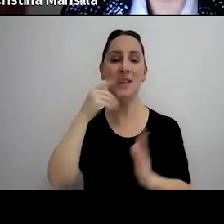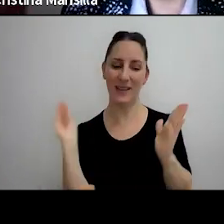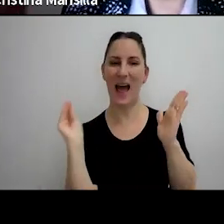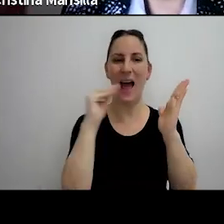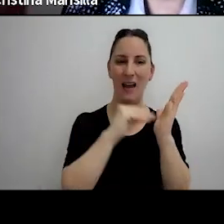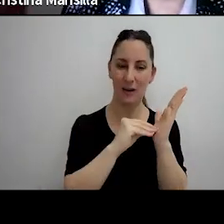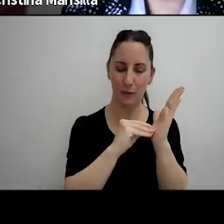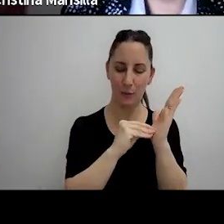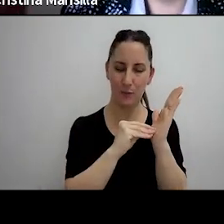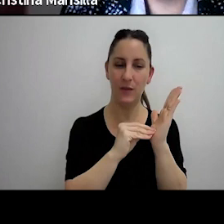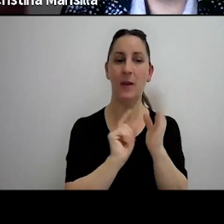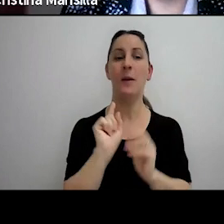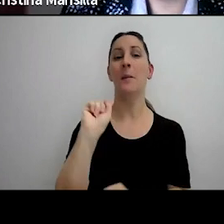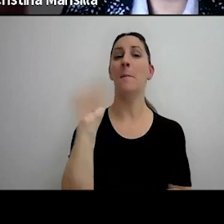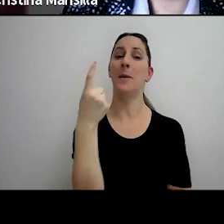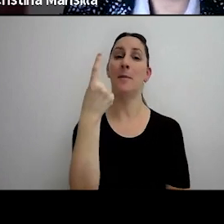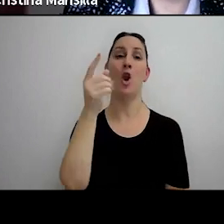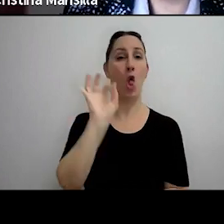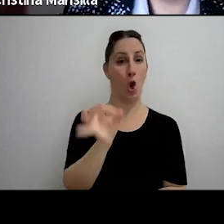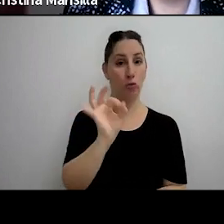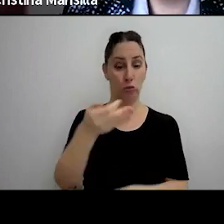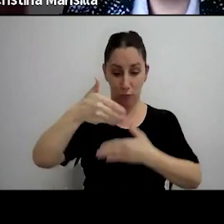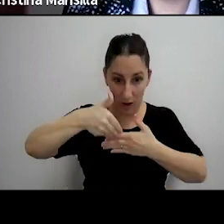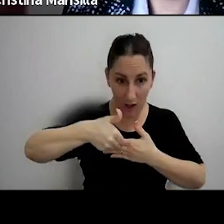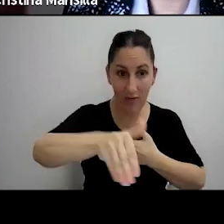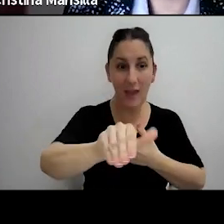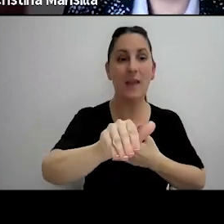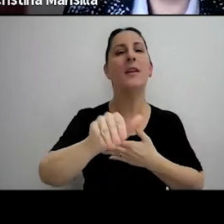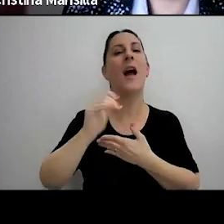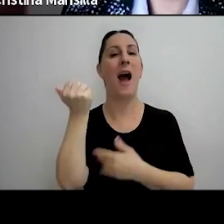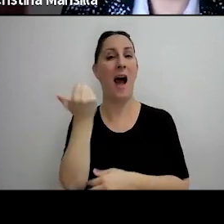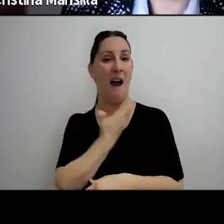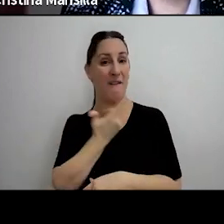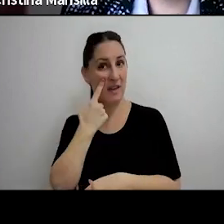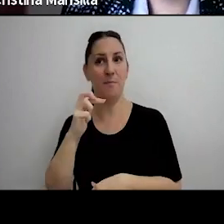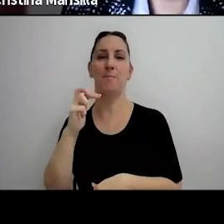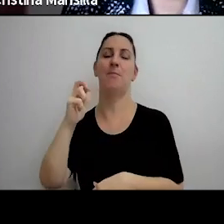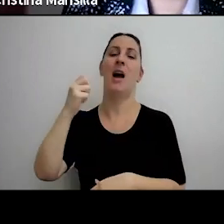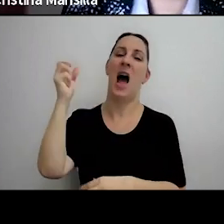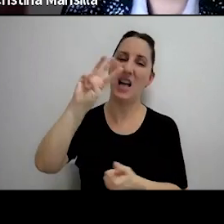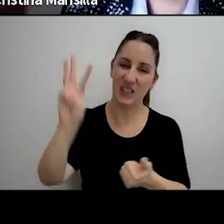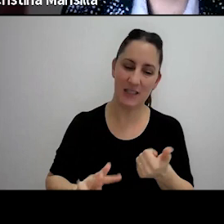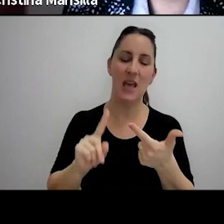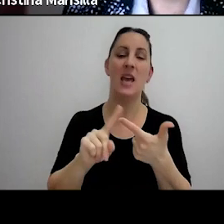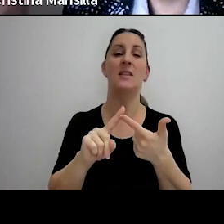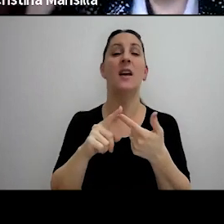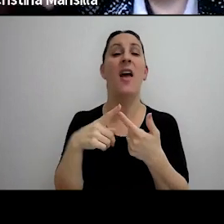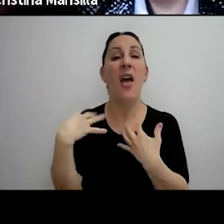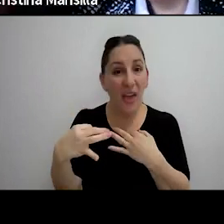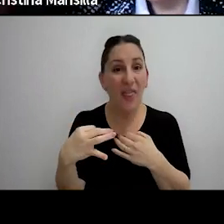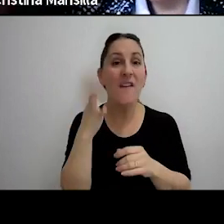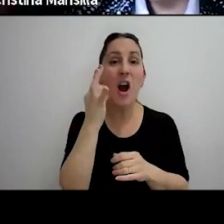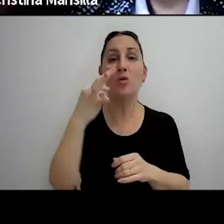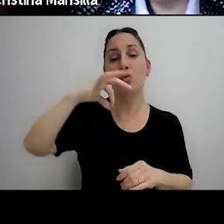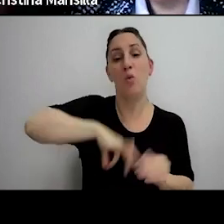que a partir del primero de octubre el agente de retención empleador ANSES que deba retener a los